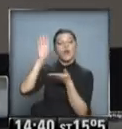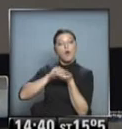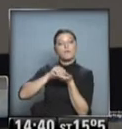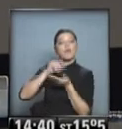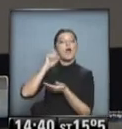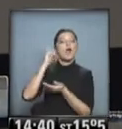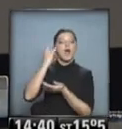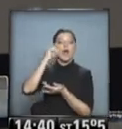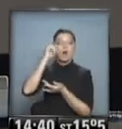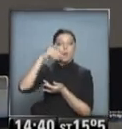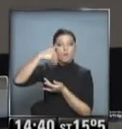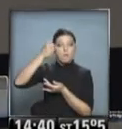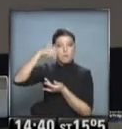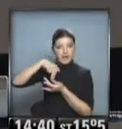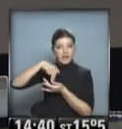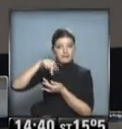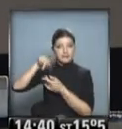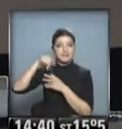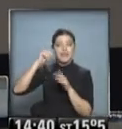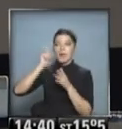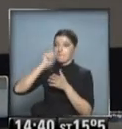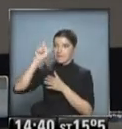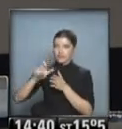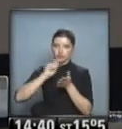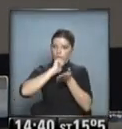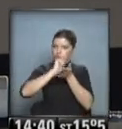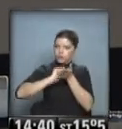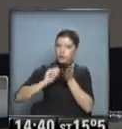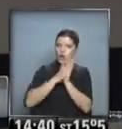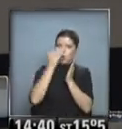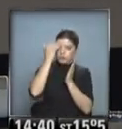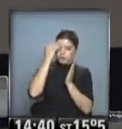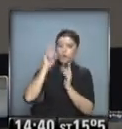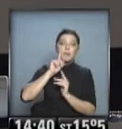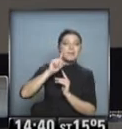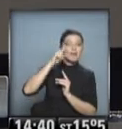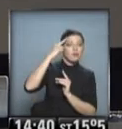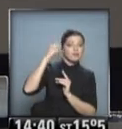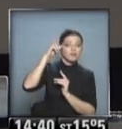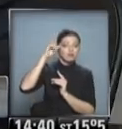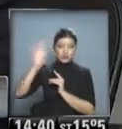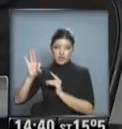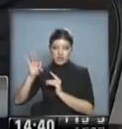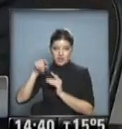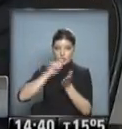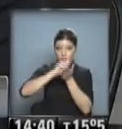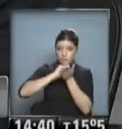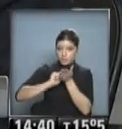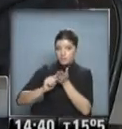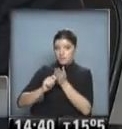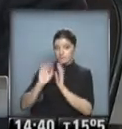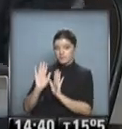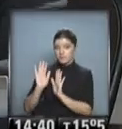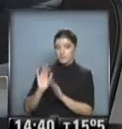redactó la constitución de Pinochet en 1980. En ese sentido, es el mejor candidato para Bachelet. Para